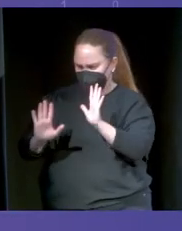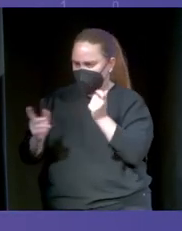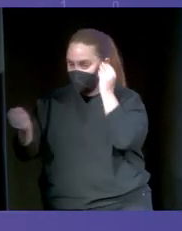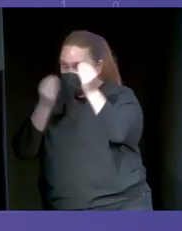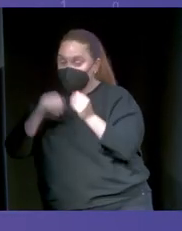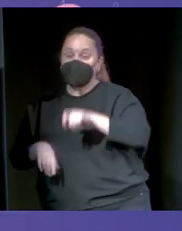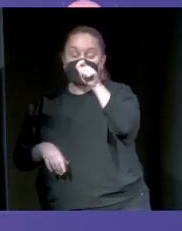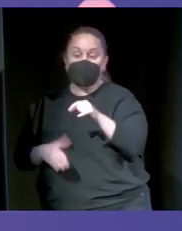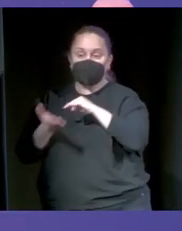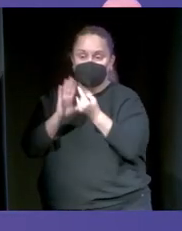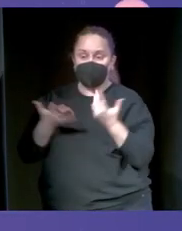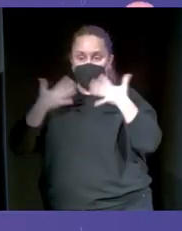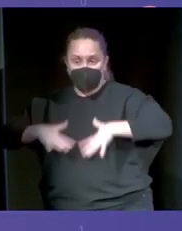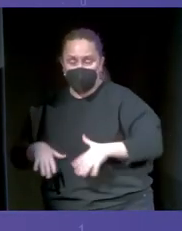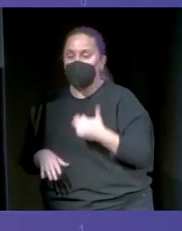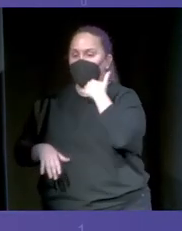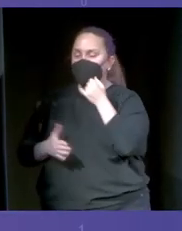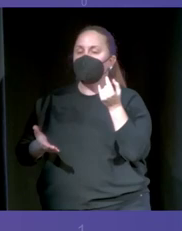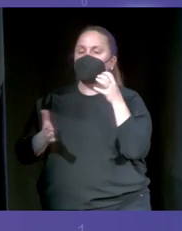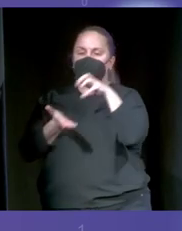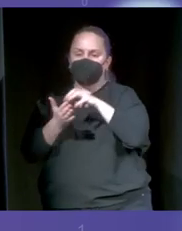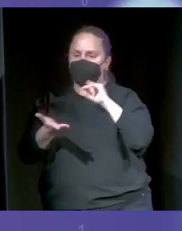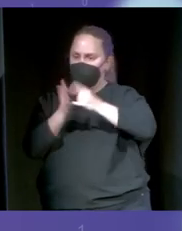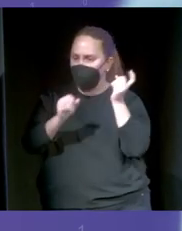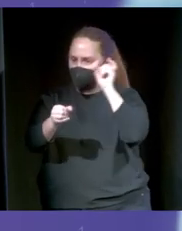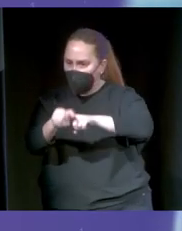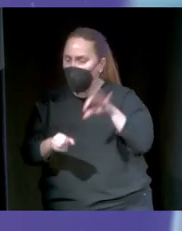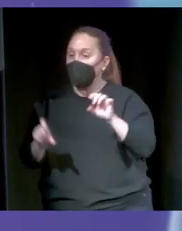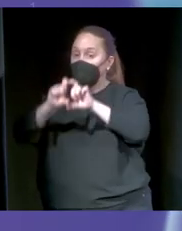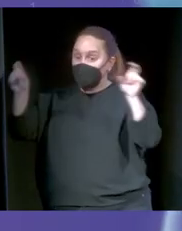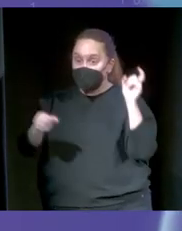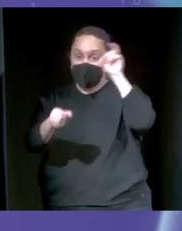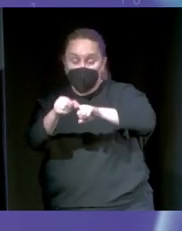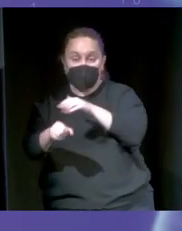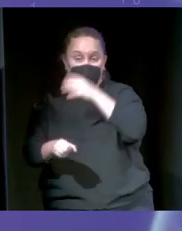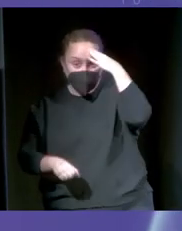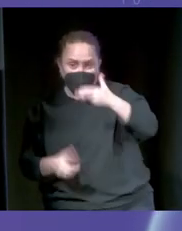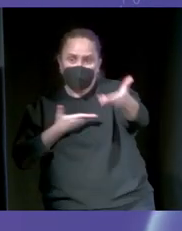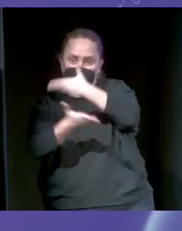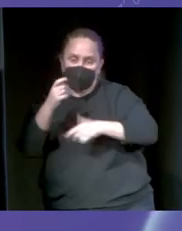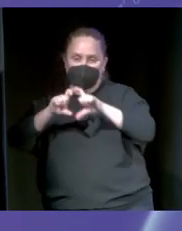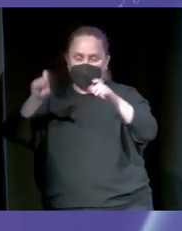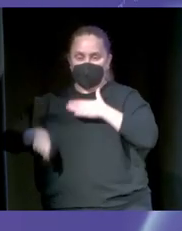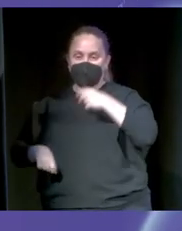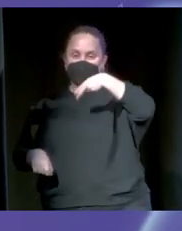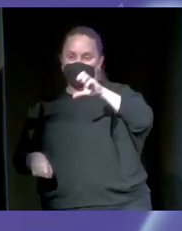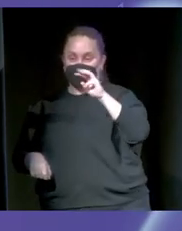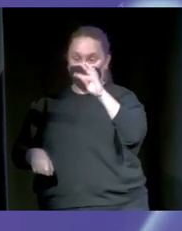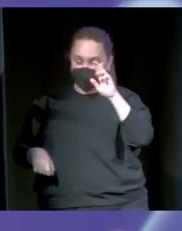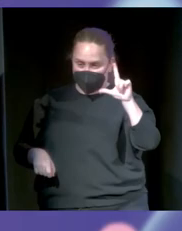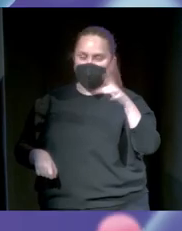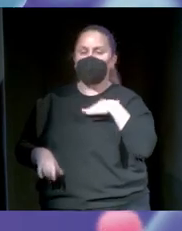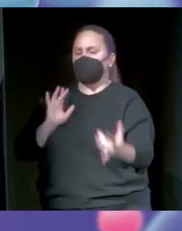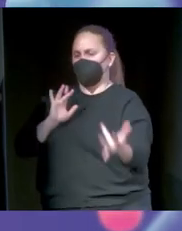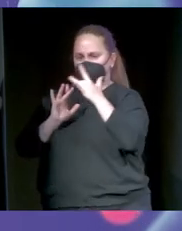conocimientos técnicos o estéis en centros tecnológicos o estáis en una empresa que creáis que podéis colaborar con Neutral en esta guerra, podéis